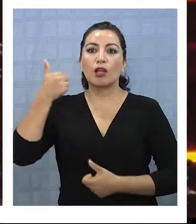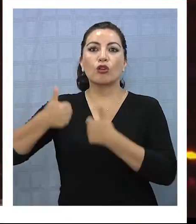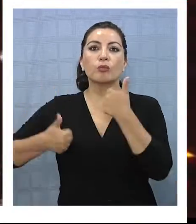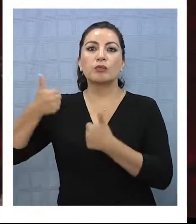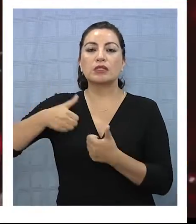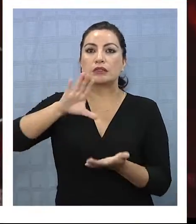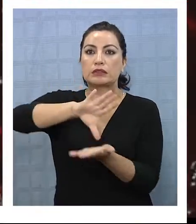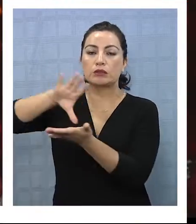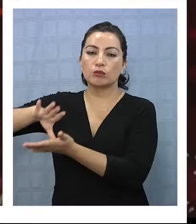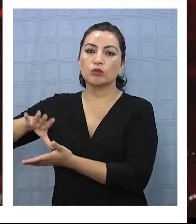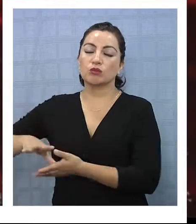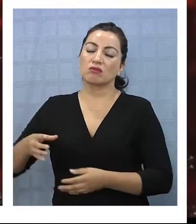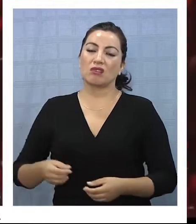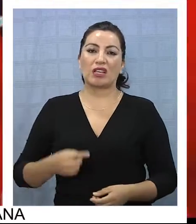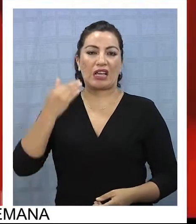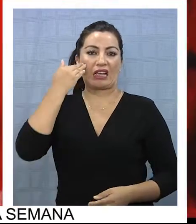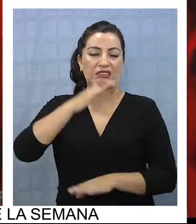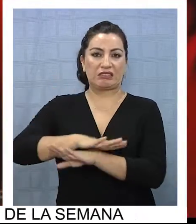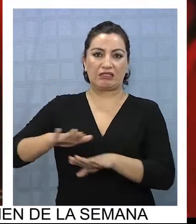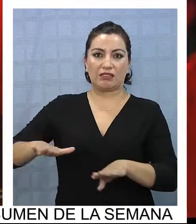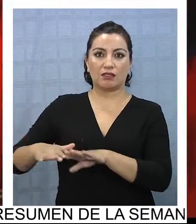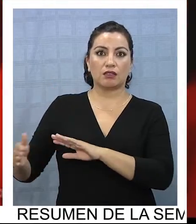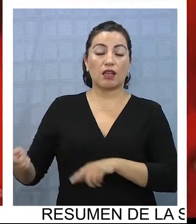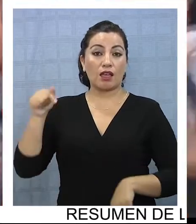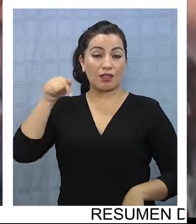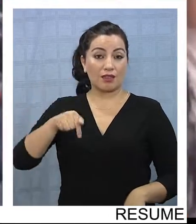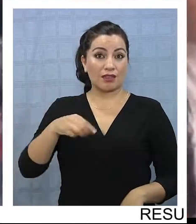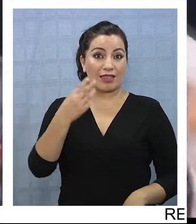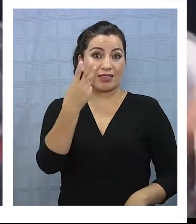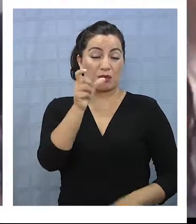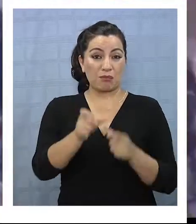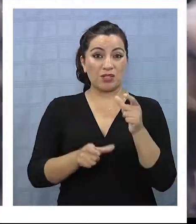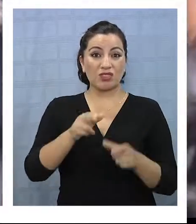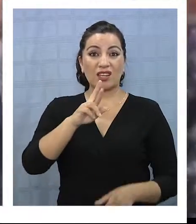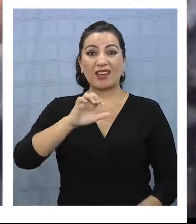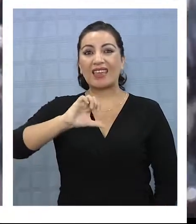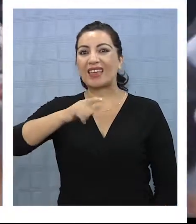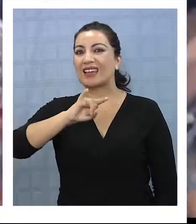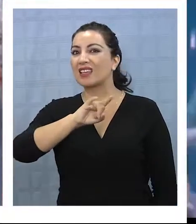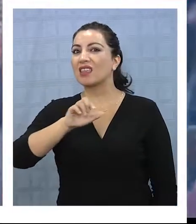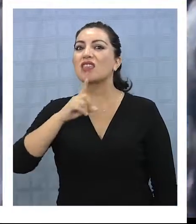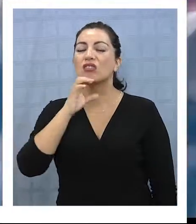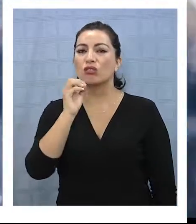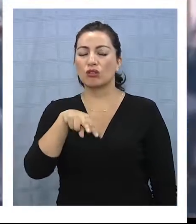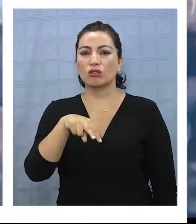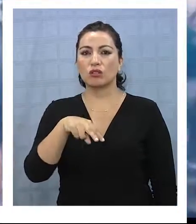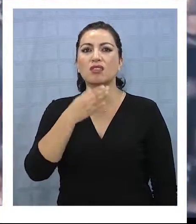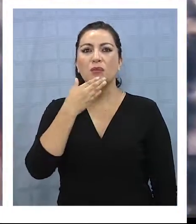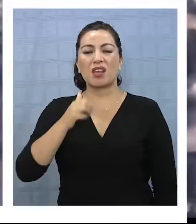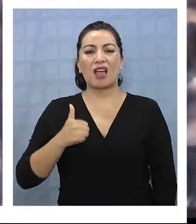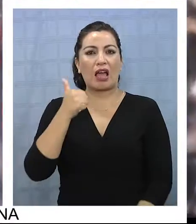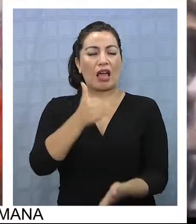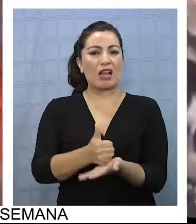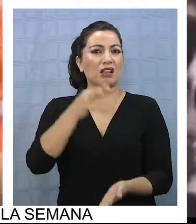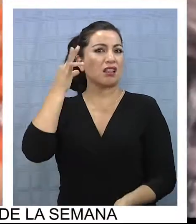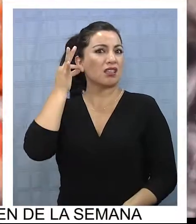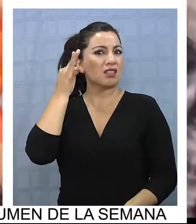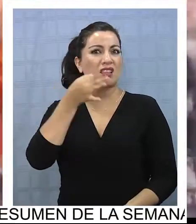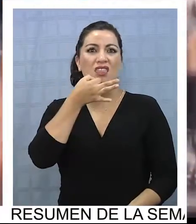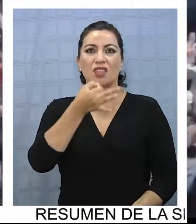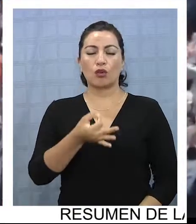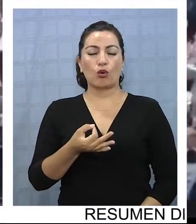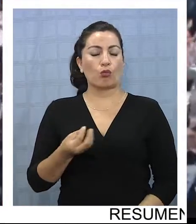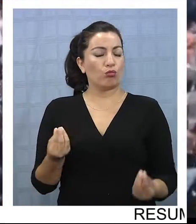En esta versión vienen tres artistas reggaetoneros, situación que la misma alcaldesa Reginato reconoció como una